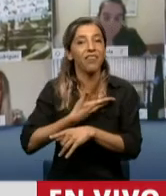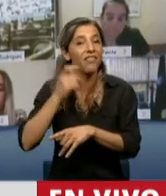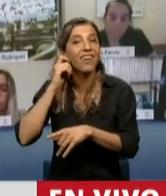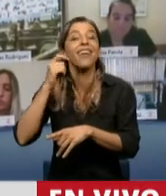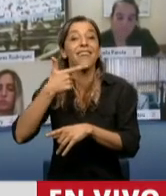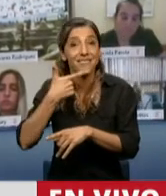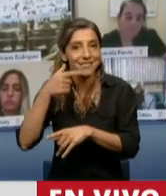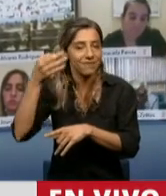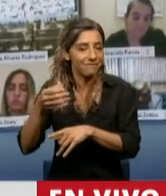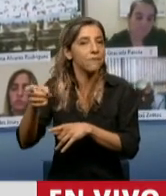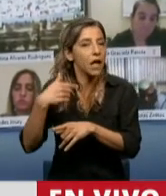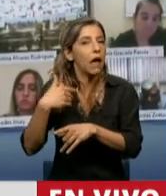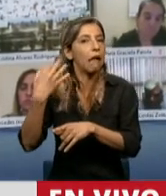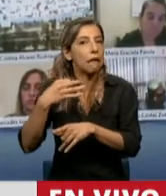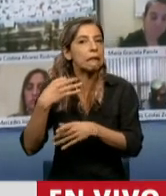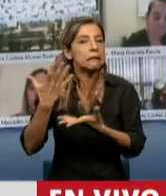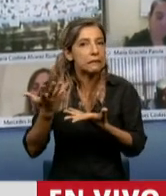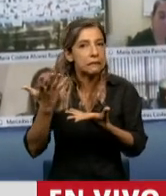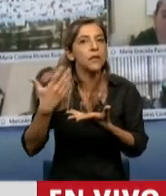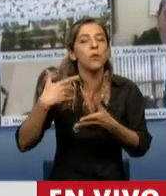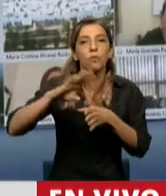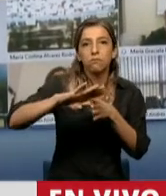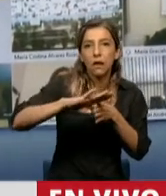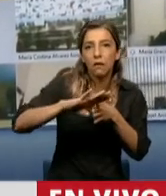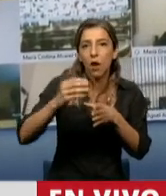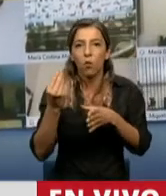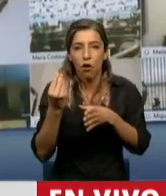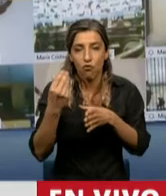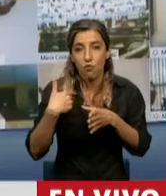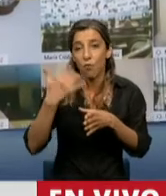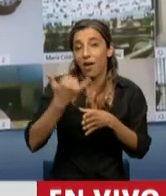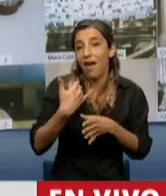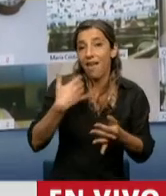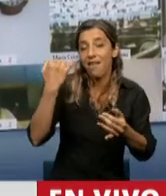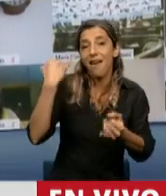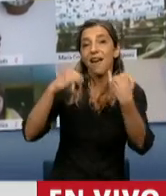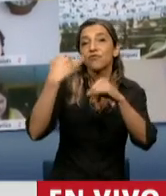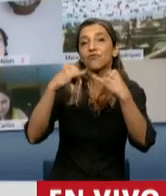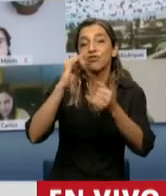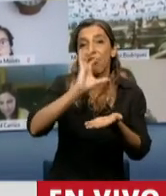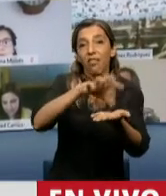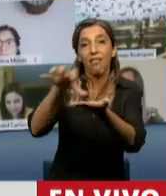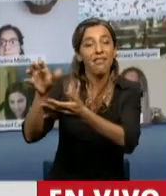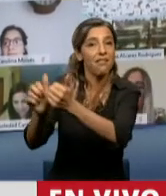el Estado le dé al Estado en lo que se denomina deuda de intrasector público. Otra parte son las acciones de empresas que se